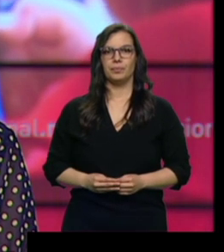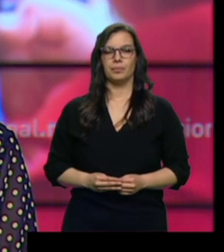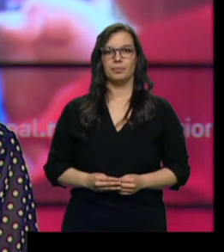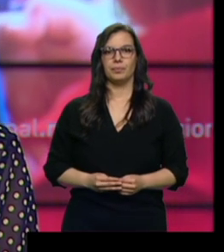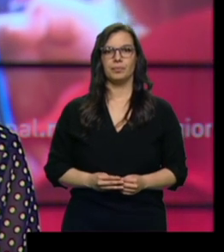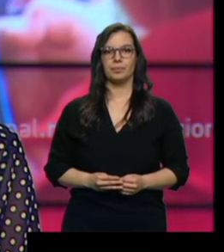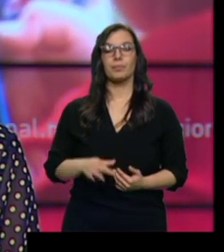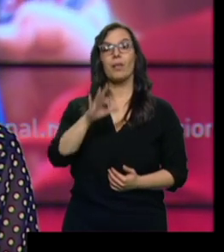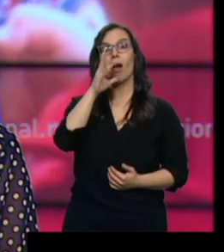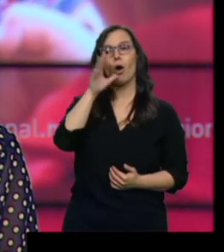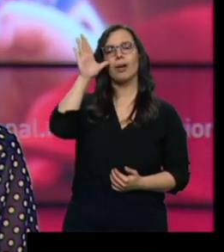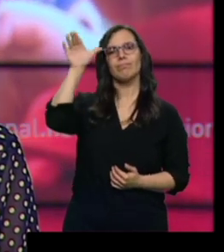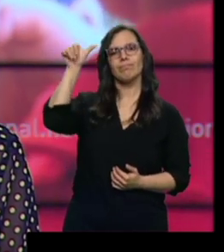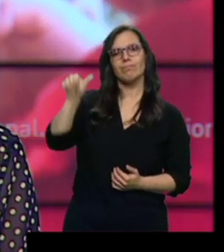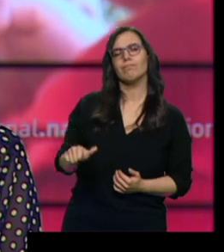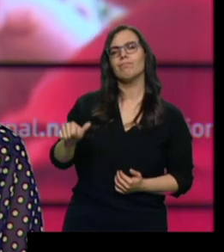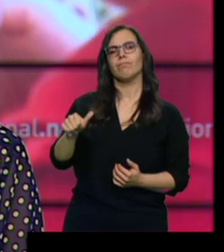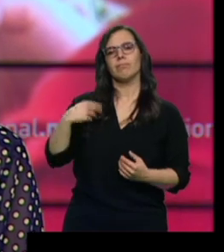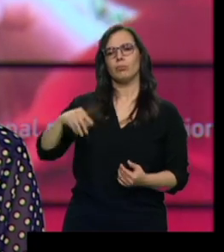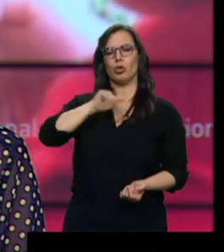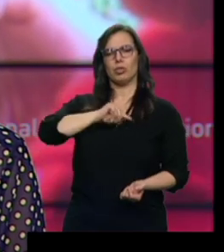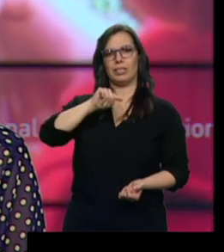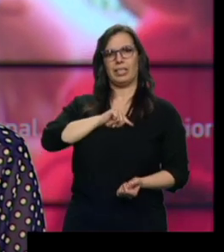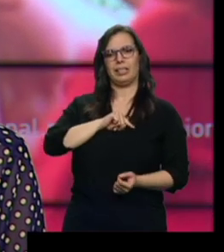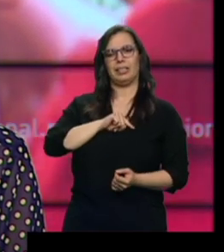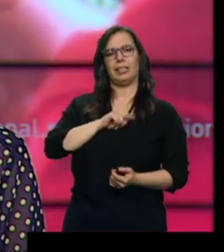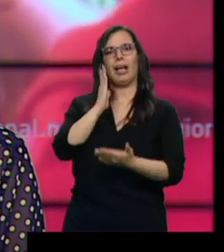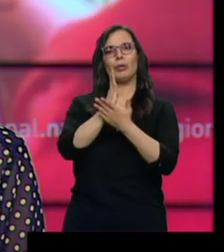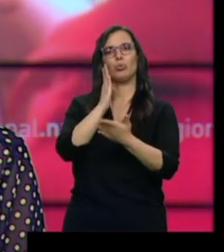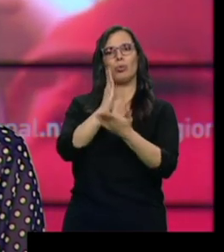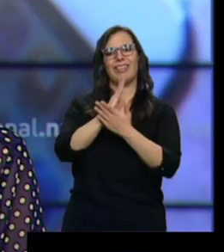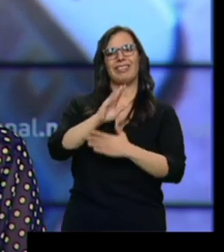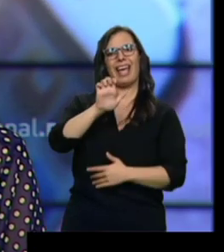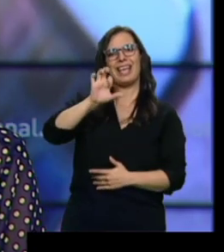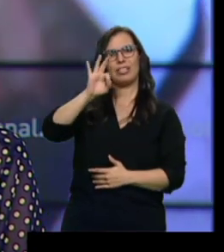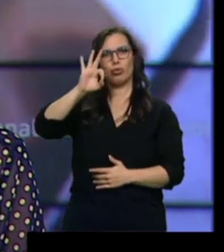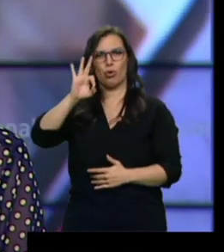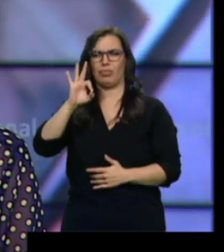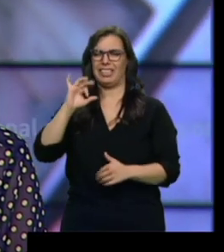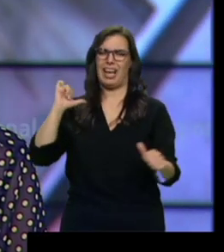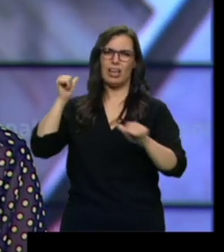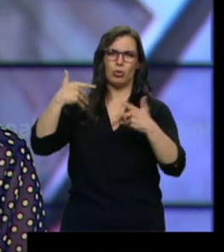Lo que van a escuchar es lo que siente una estudiante de secundaria que lleva años sufriendo acoso escolar.